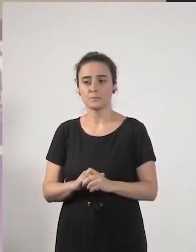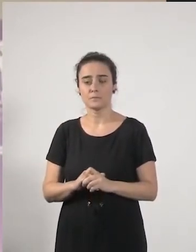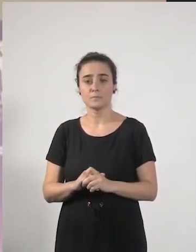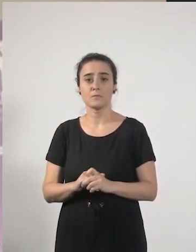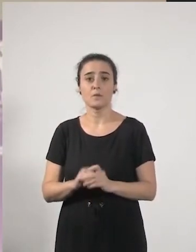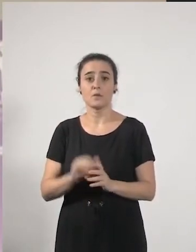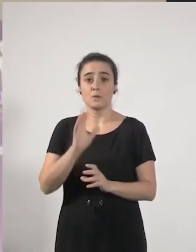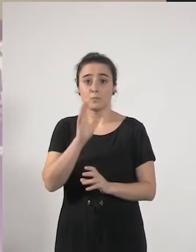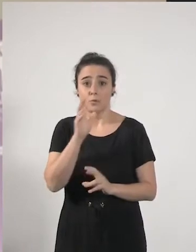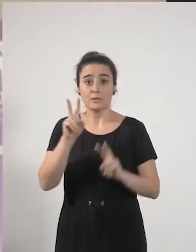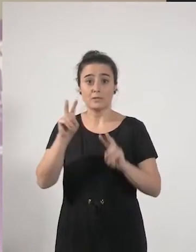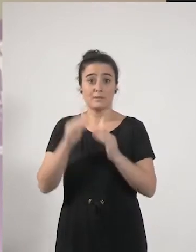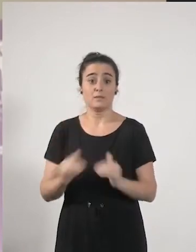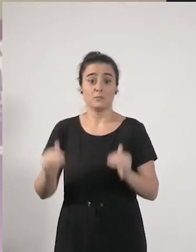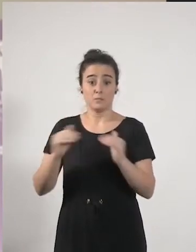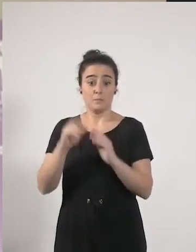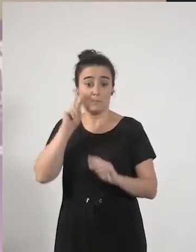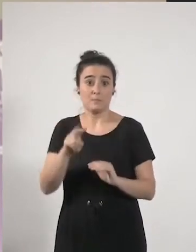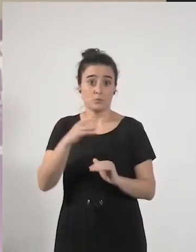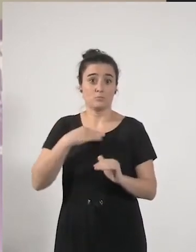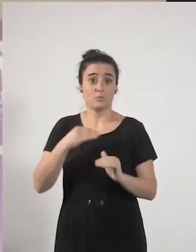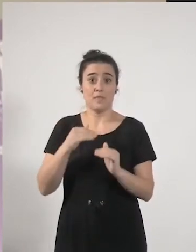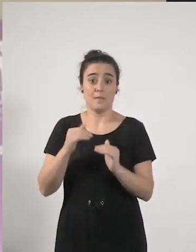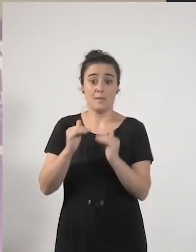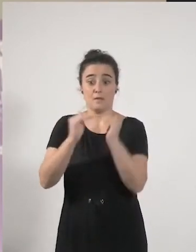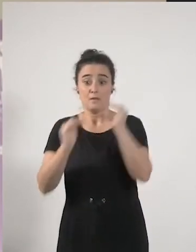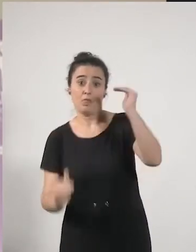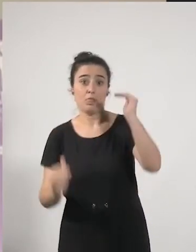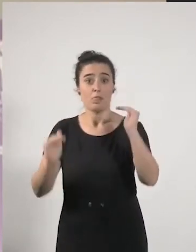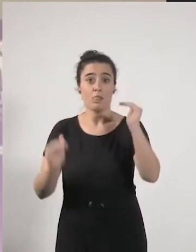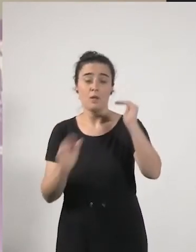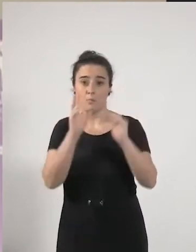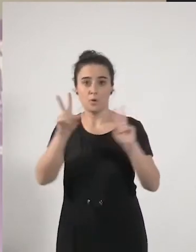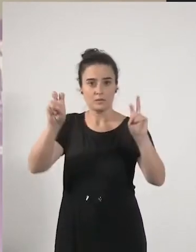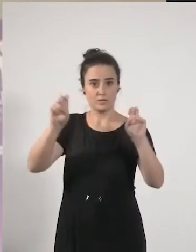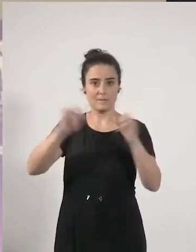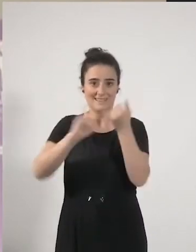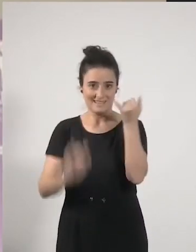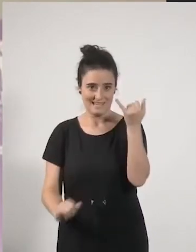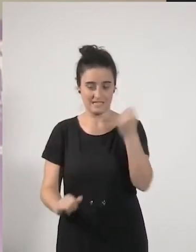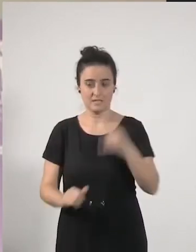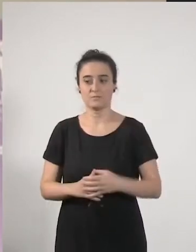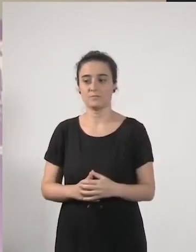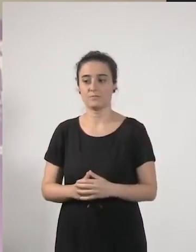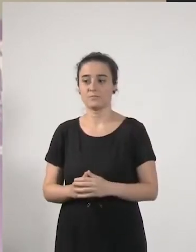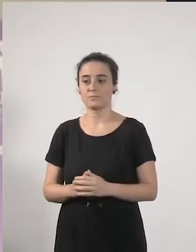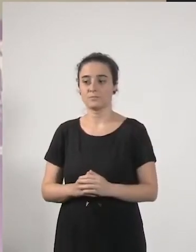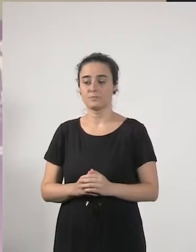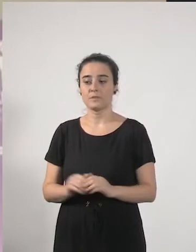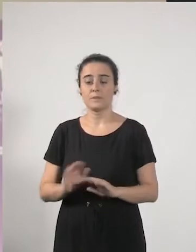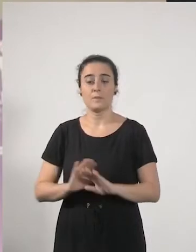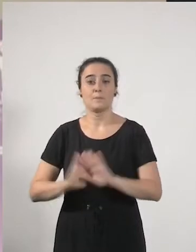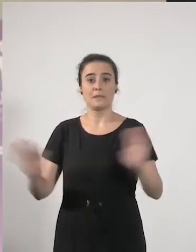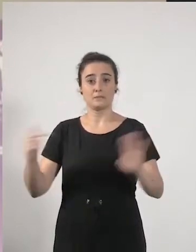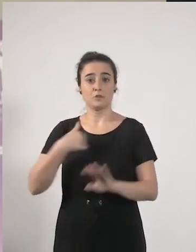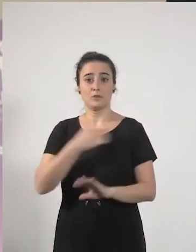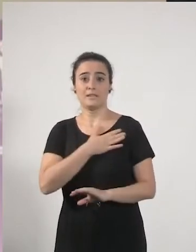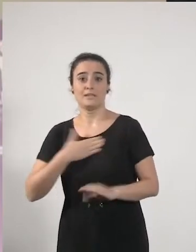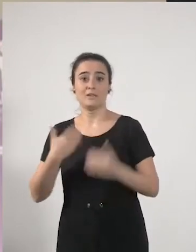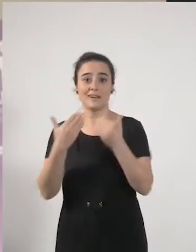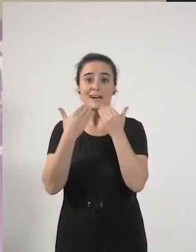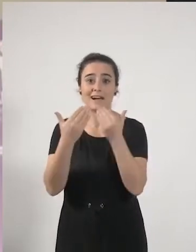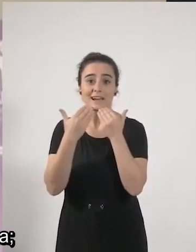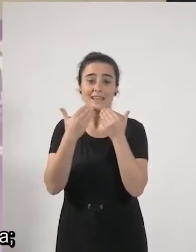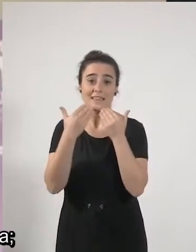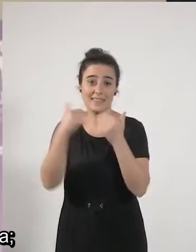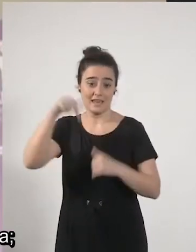agravado y se puede agravar más aún como consecuencia de la crisis. Sin más, quiero agradecer su presencia hoy en este